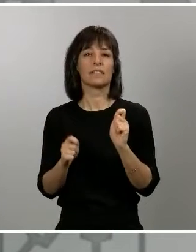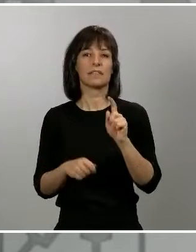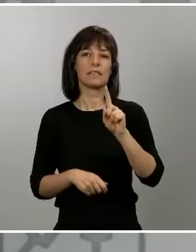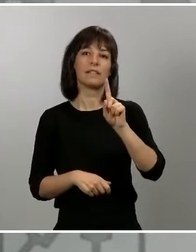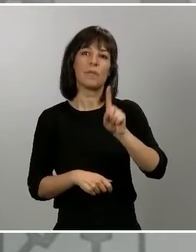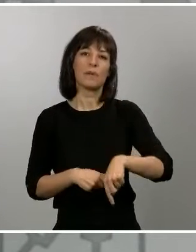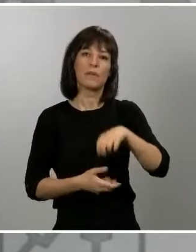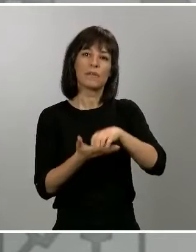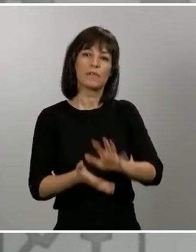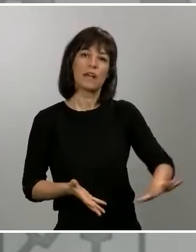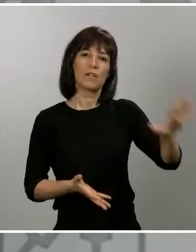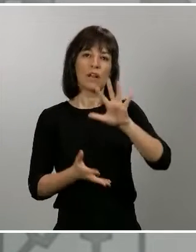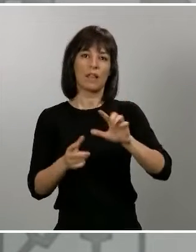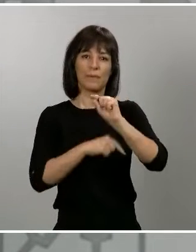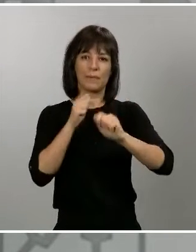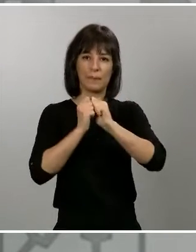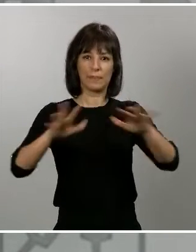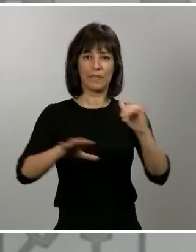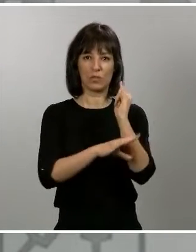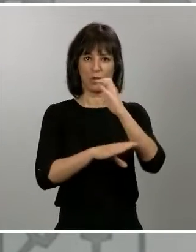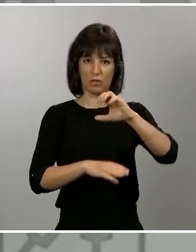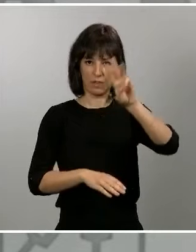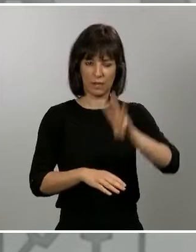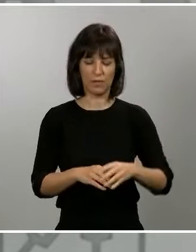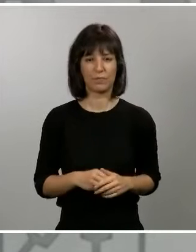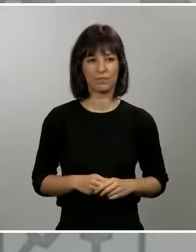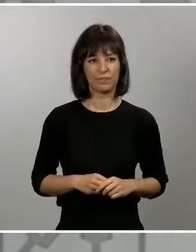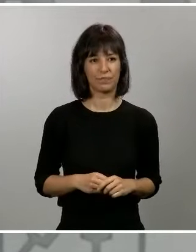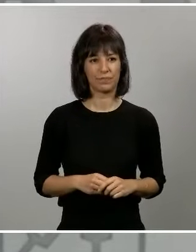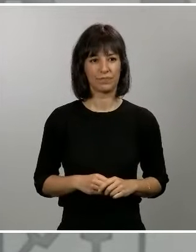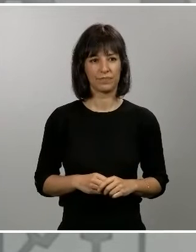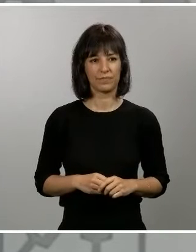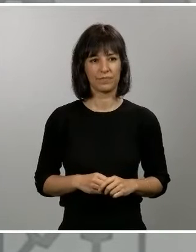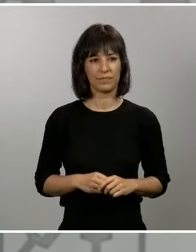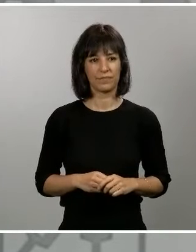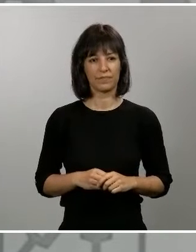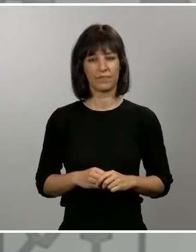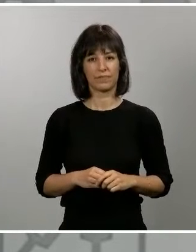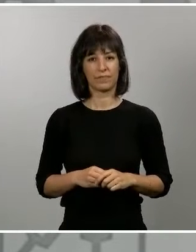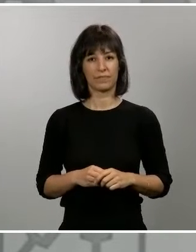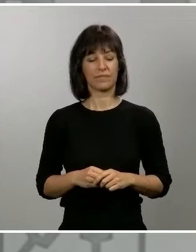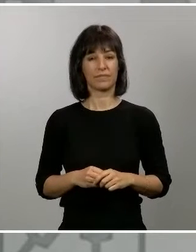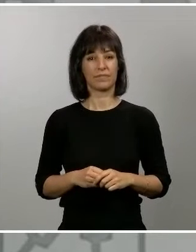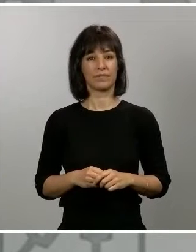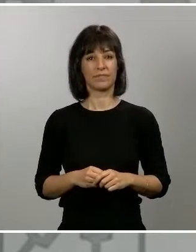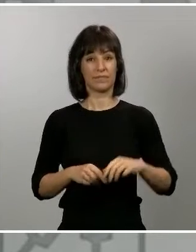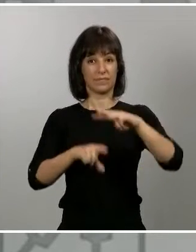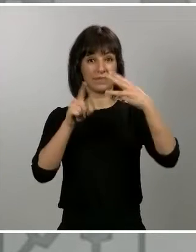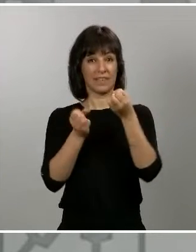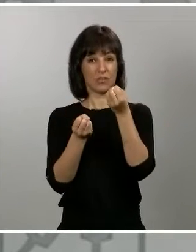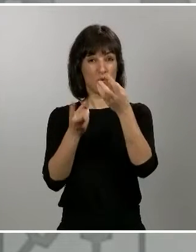Nacional de Epidemiología del Instituto Carlos III. Un resumen de las cifras que colgamos sería que a día de hoy